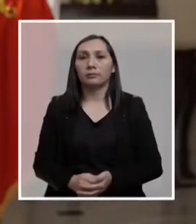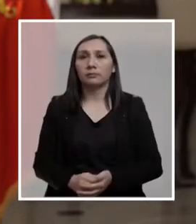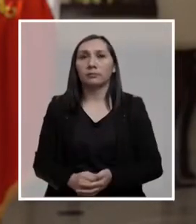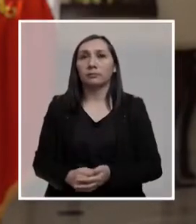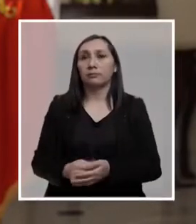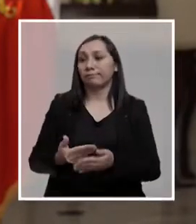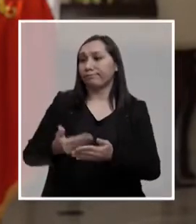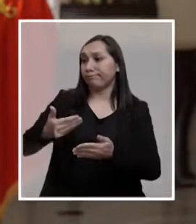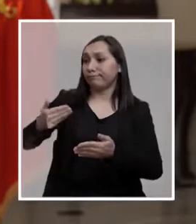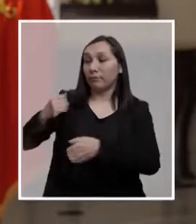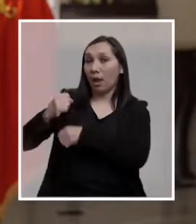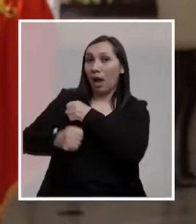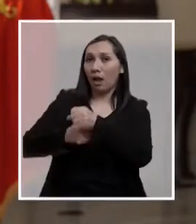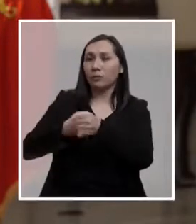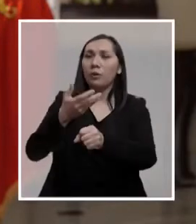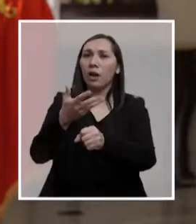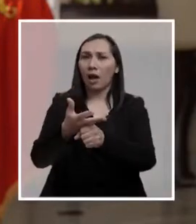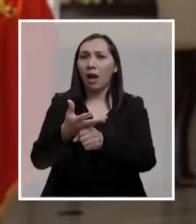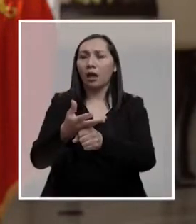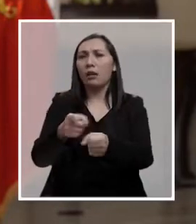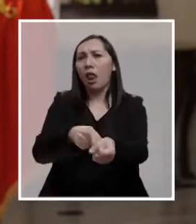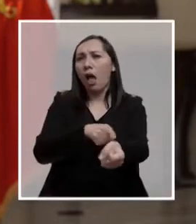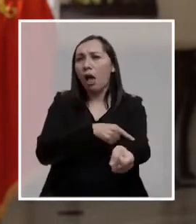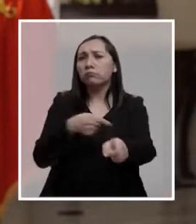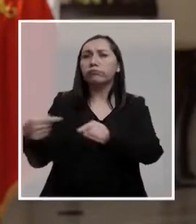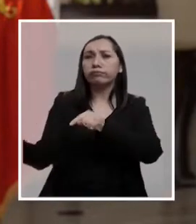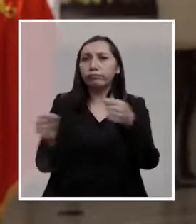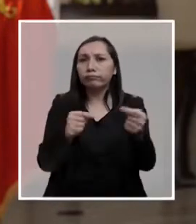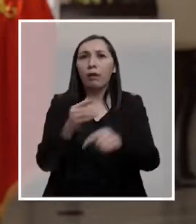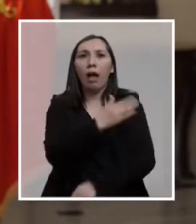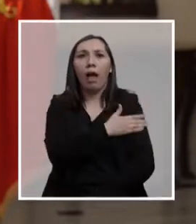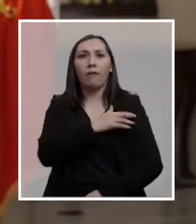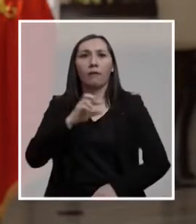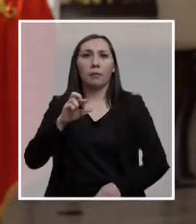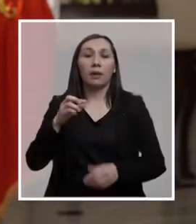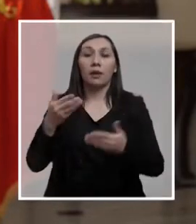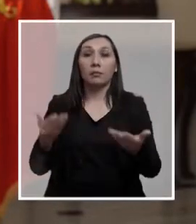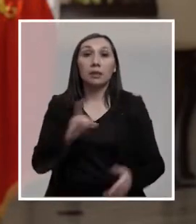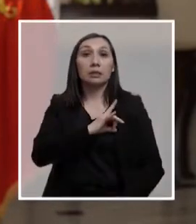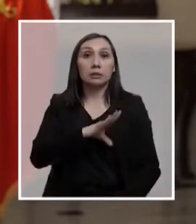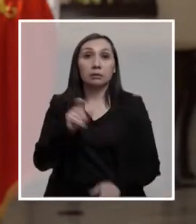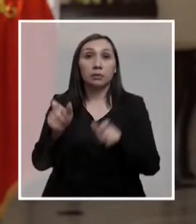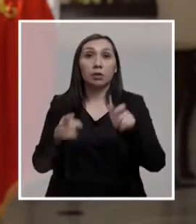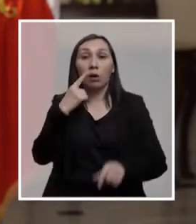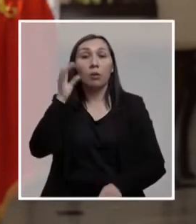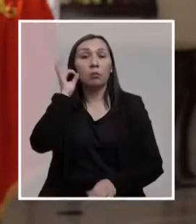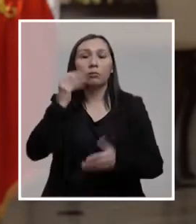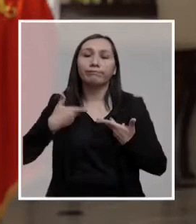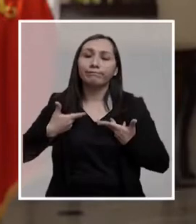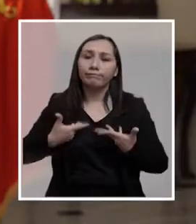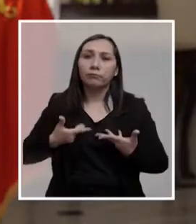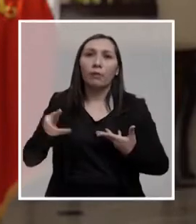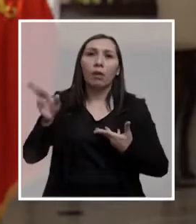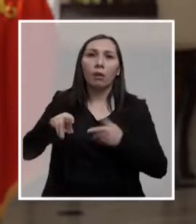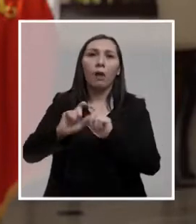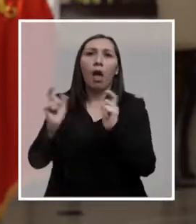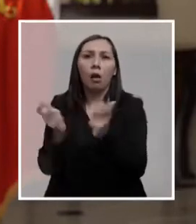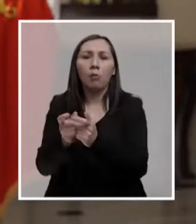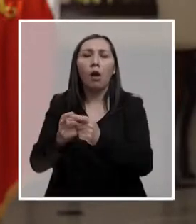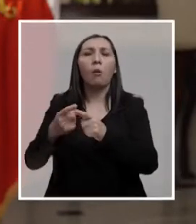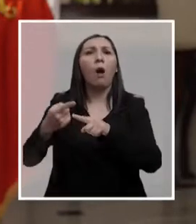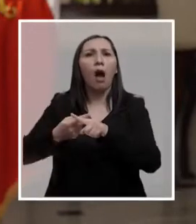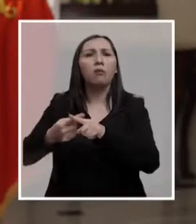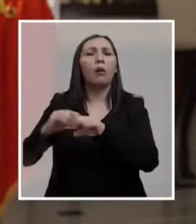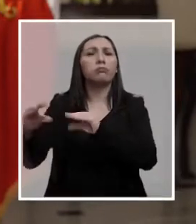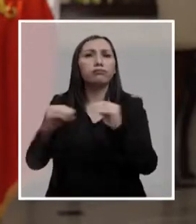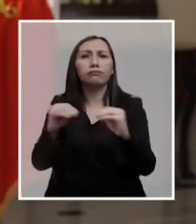Durante los últimos años ha existido un largo debate sobre las FP. Las chilenas y chilenos están cansados de las comisiones abusivas